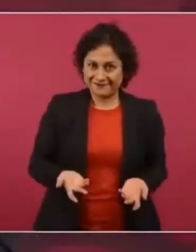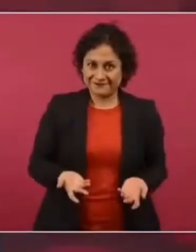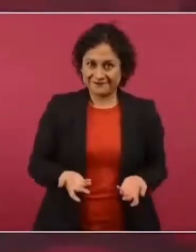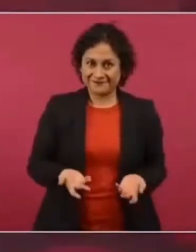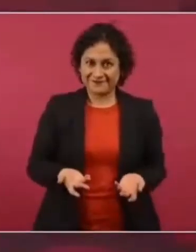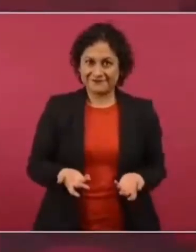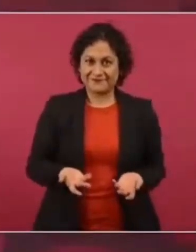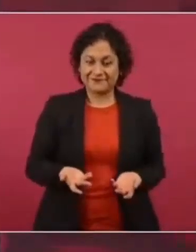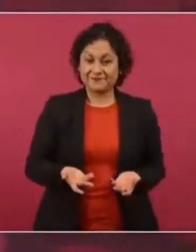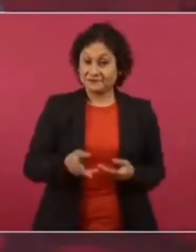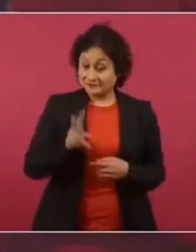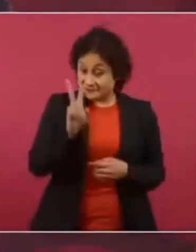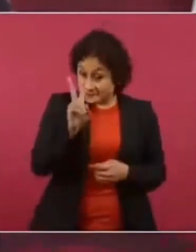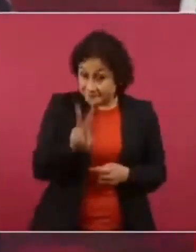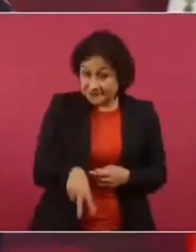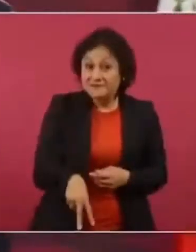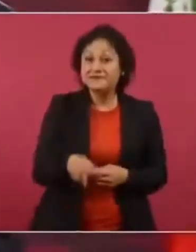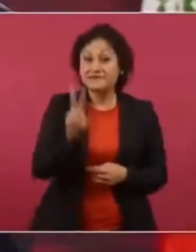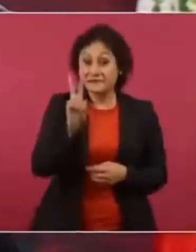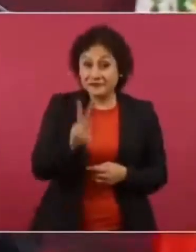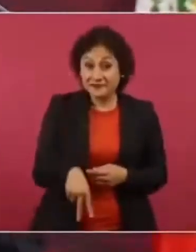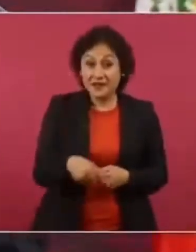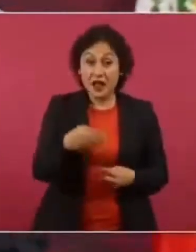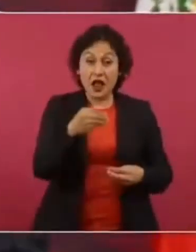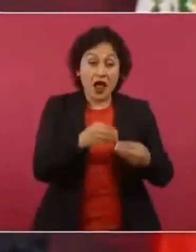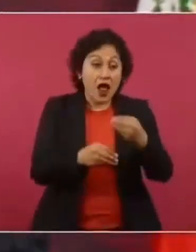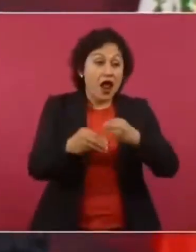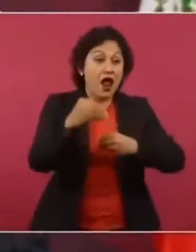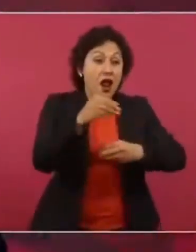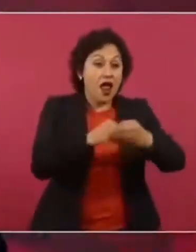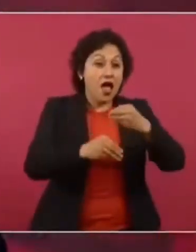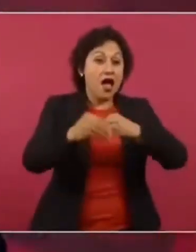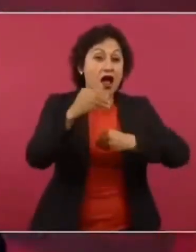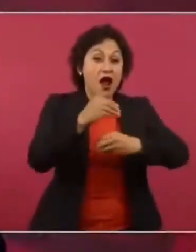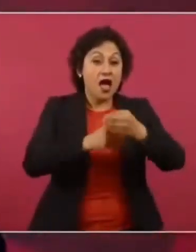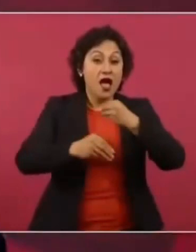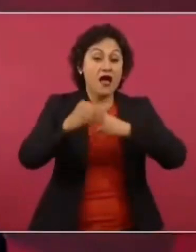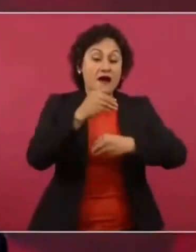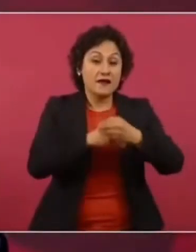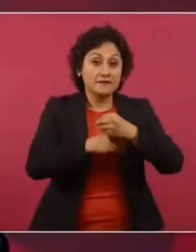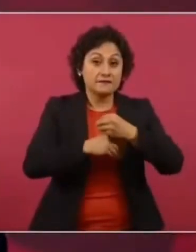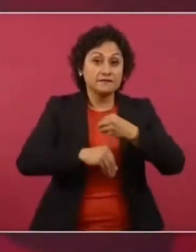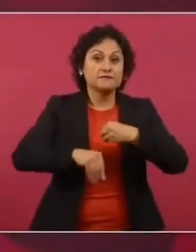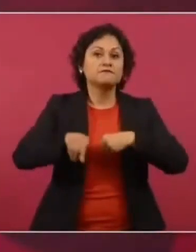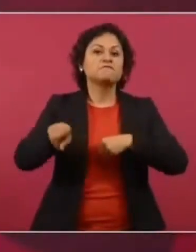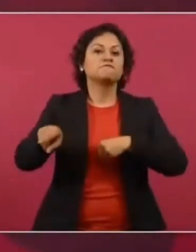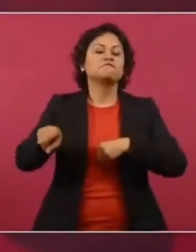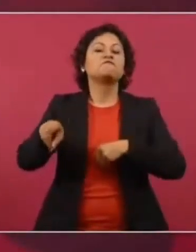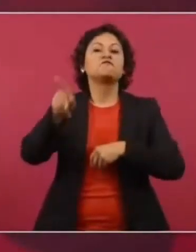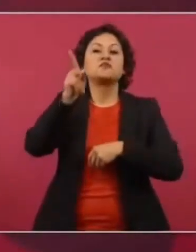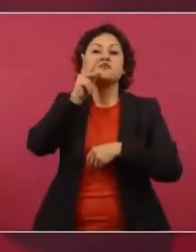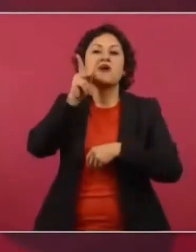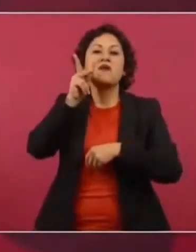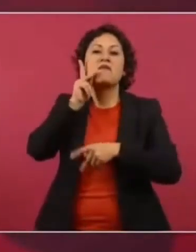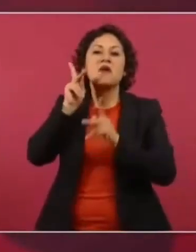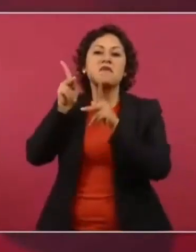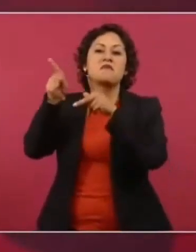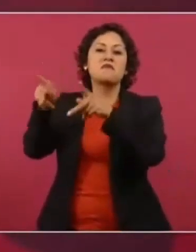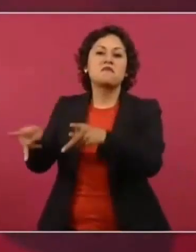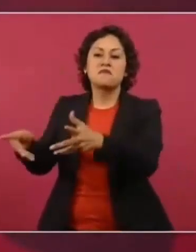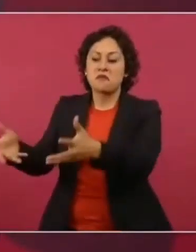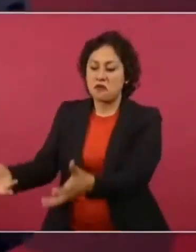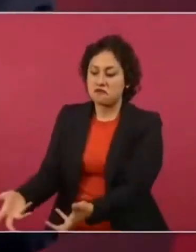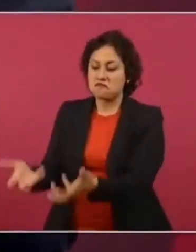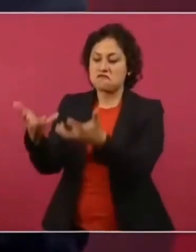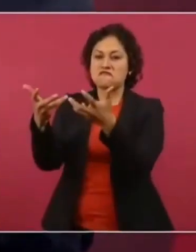desenterrar al papá para analizar de qué había muerto.